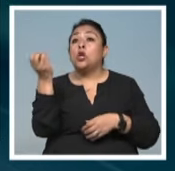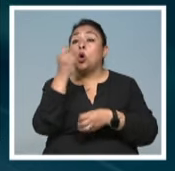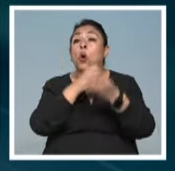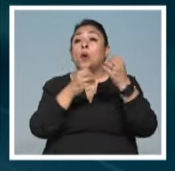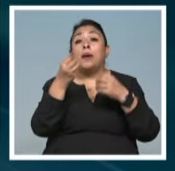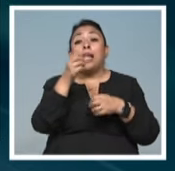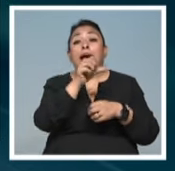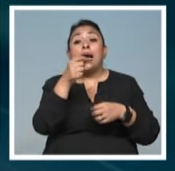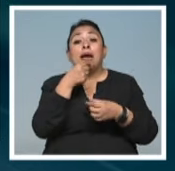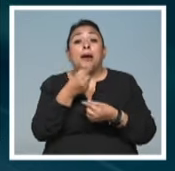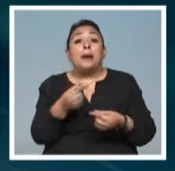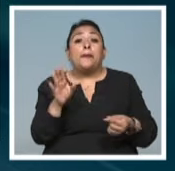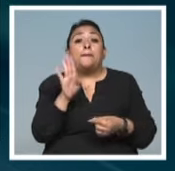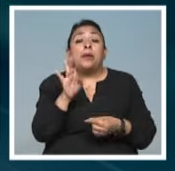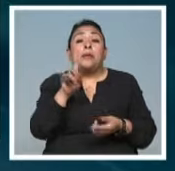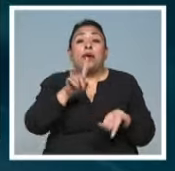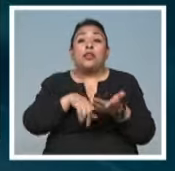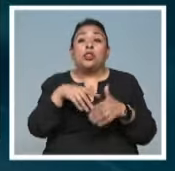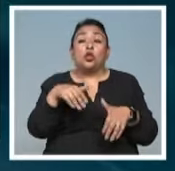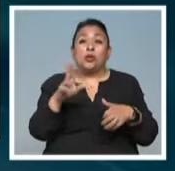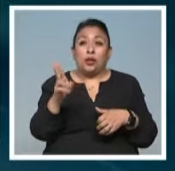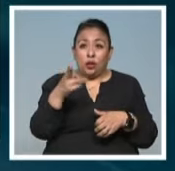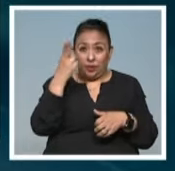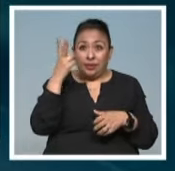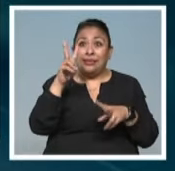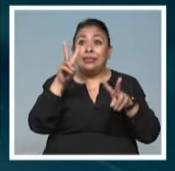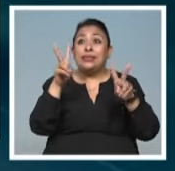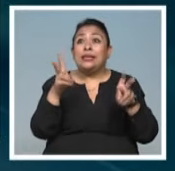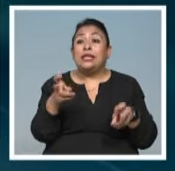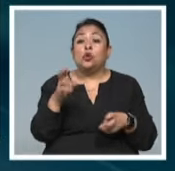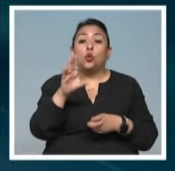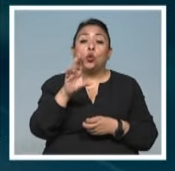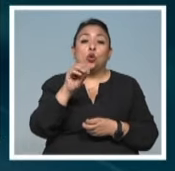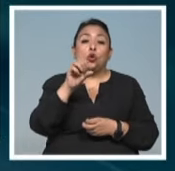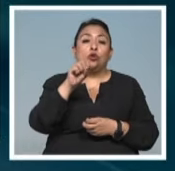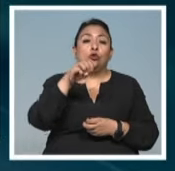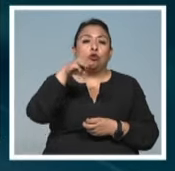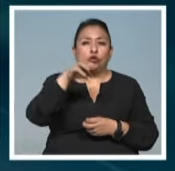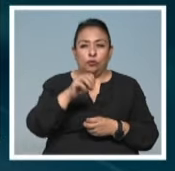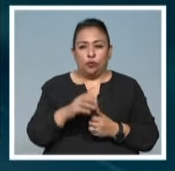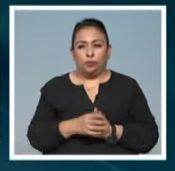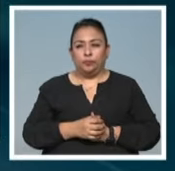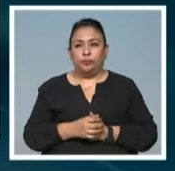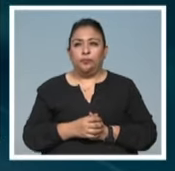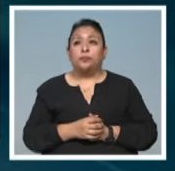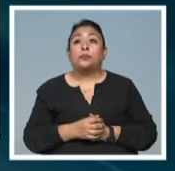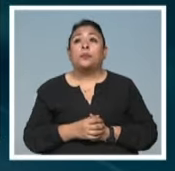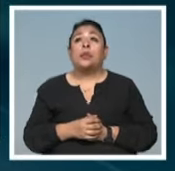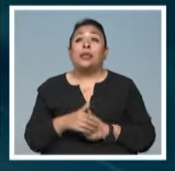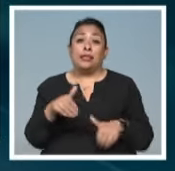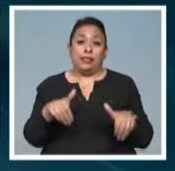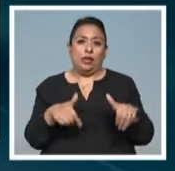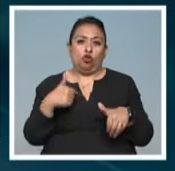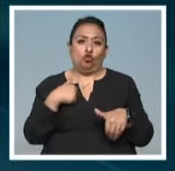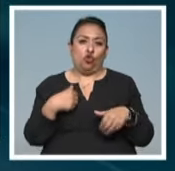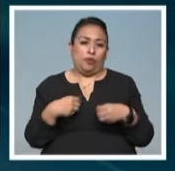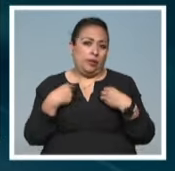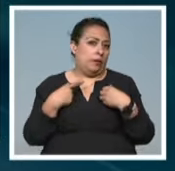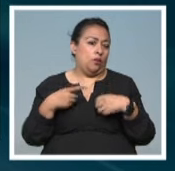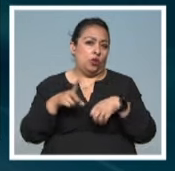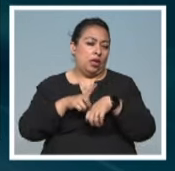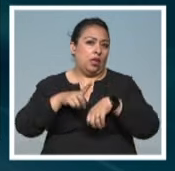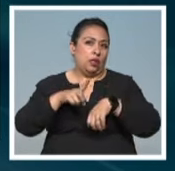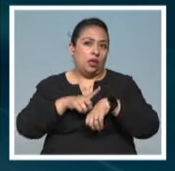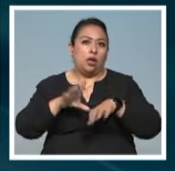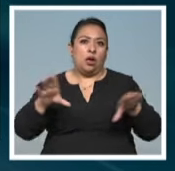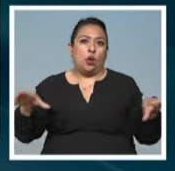dirigida a bebés en Teatro UNAM que se titulará Cosmo. El teatro es lo que yo vivo día a día,